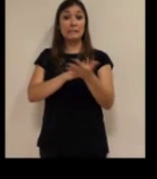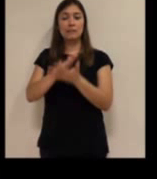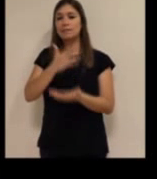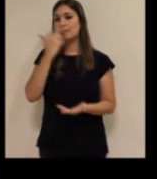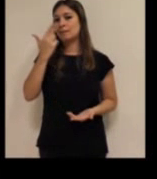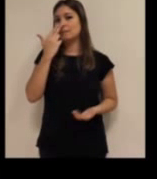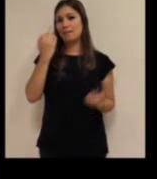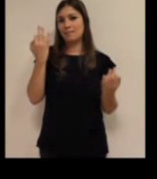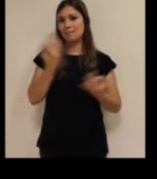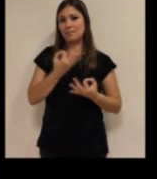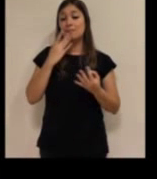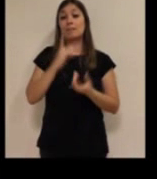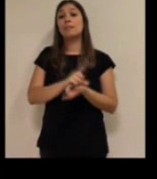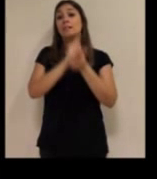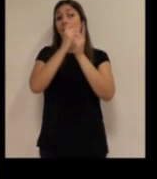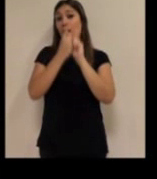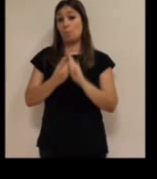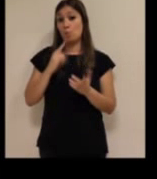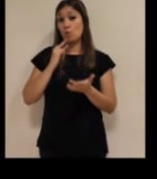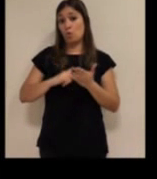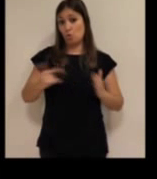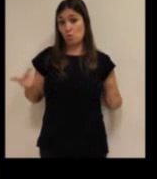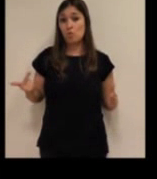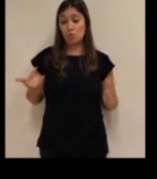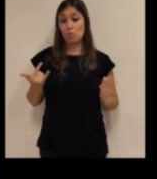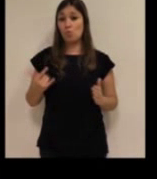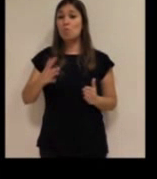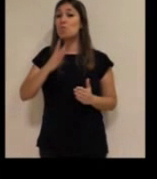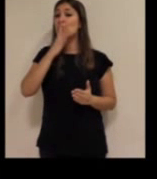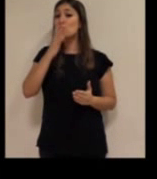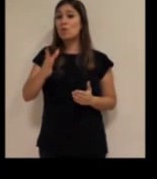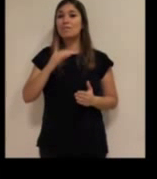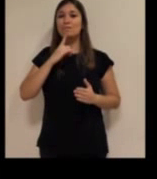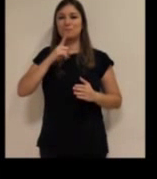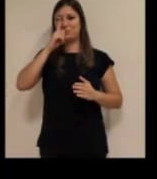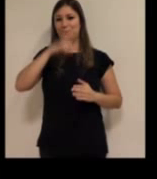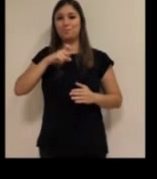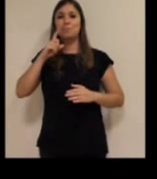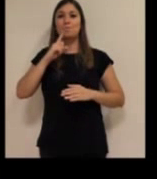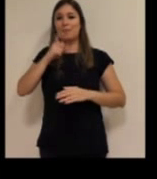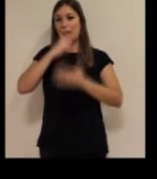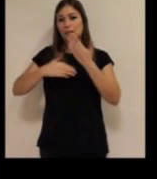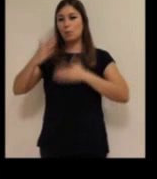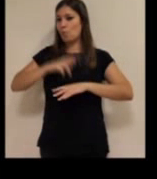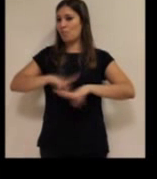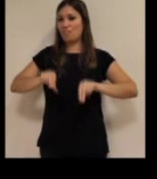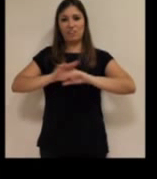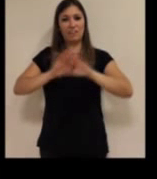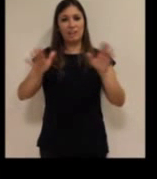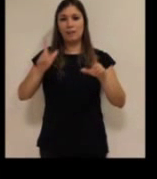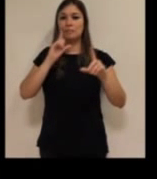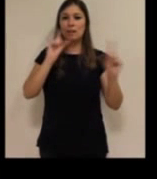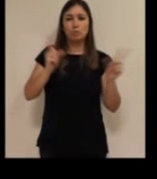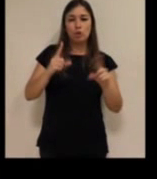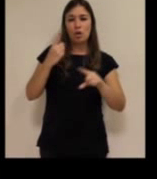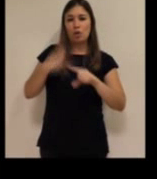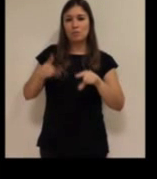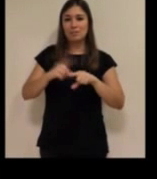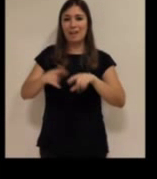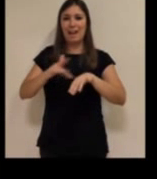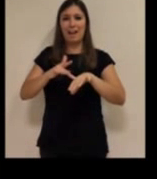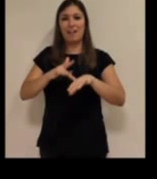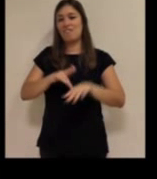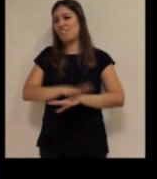comentando del tema del cambio tecnológico que se está produciendo, como el tema del apagón analógico que comentabas. Yo viví